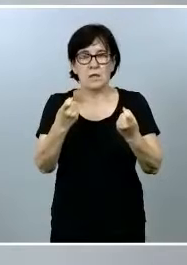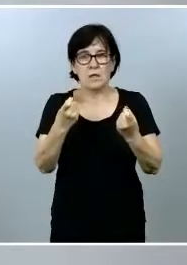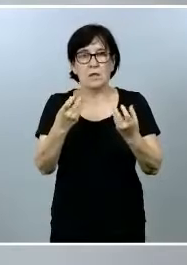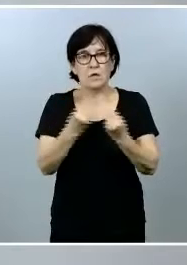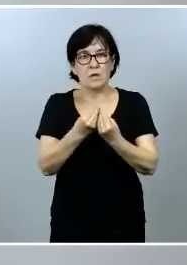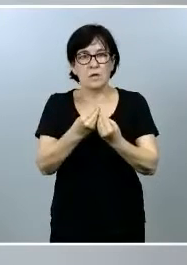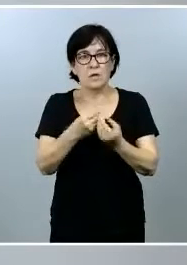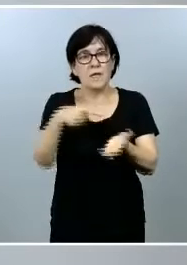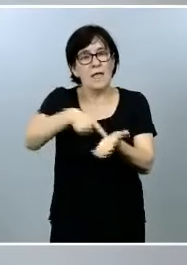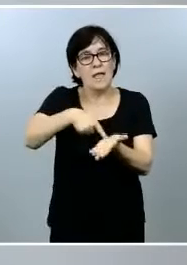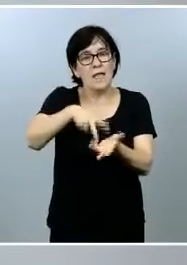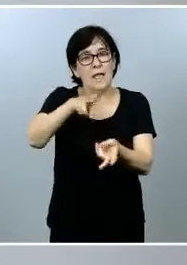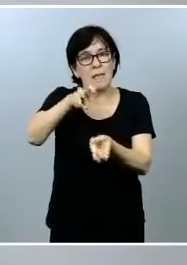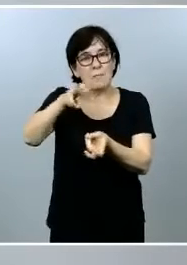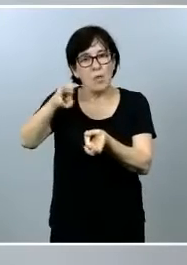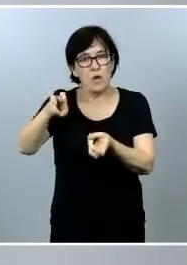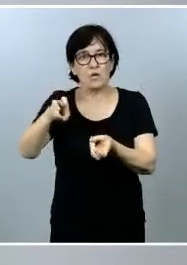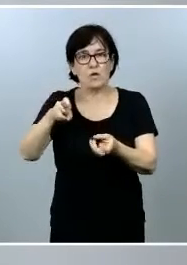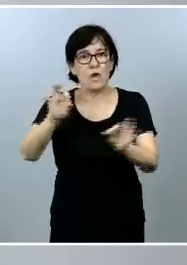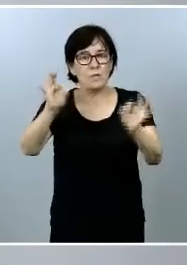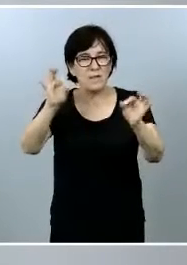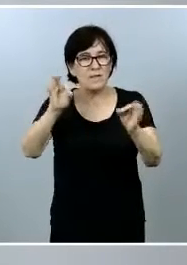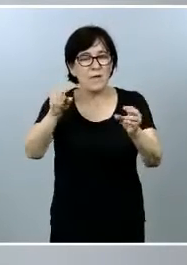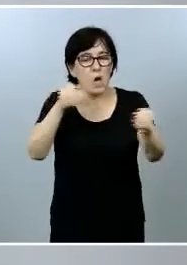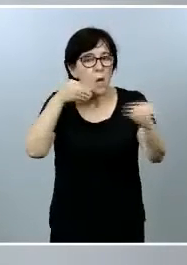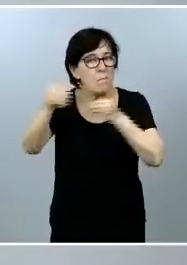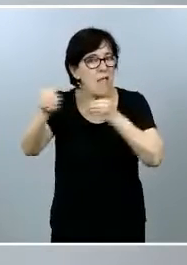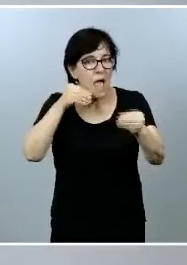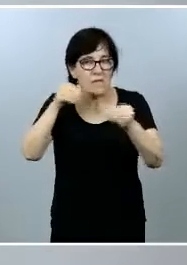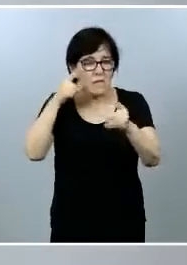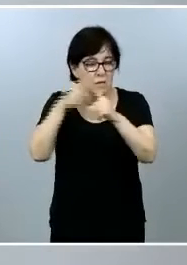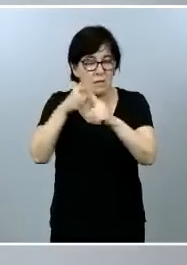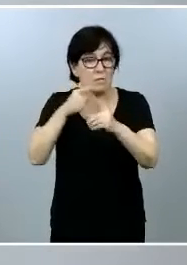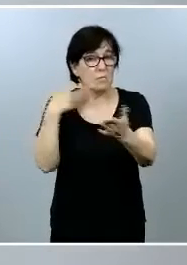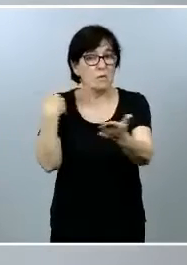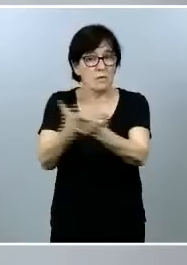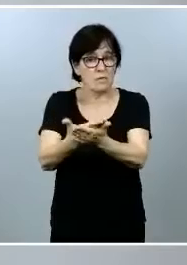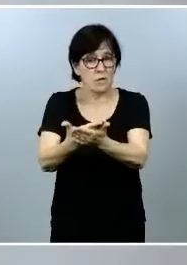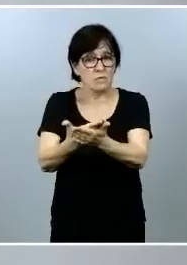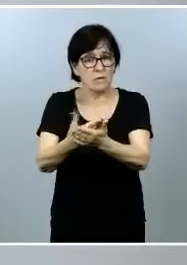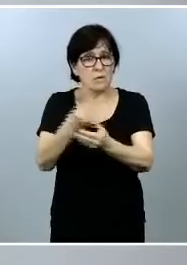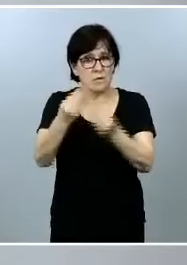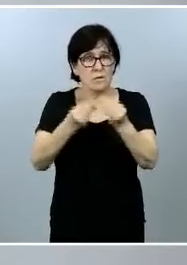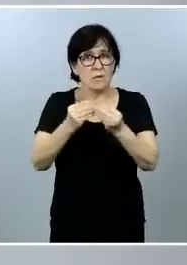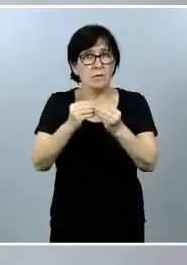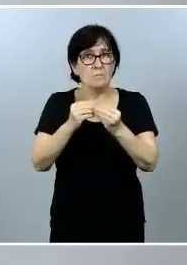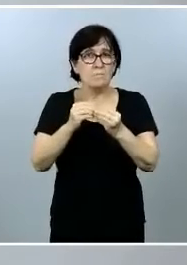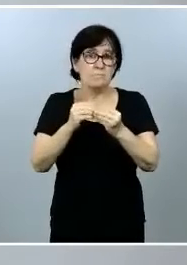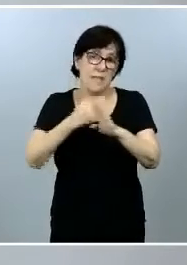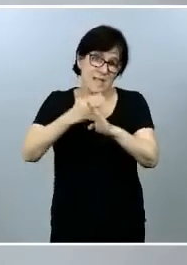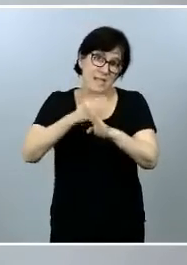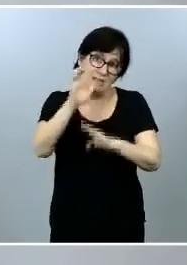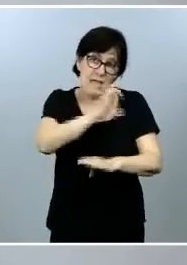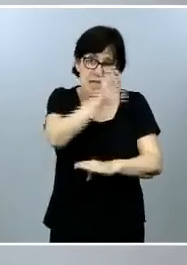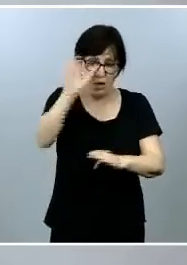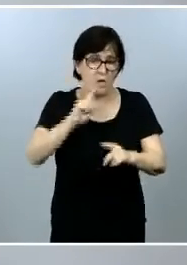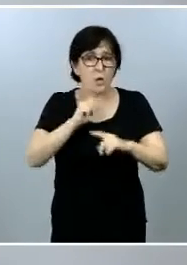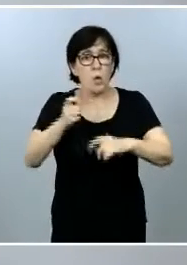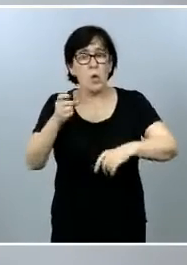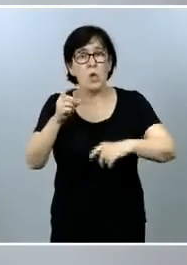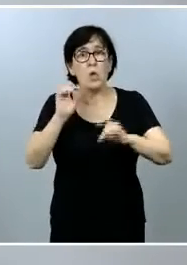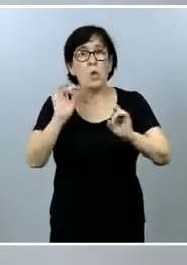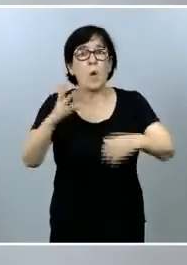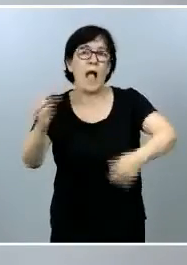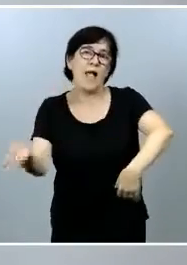específico sobre plásticos de hecho es una de las propuestas que está manejándose a nivel comunitario como un nuevo ingreso por